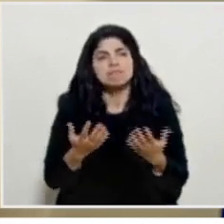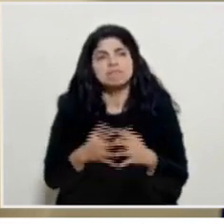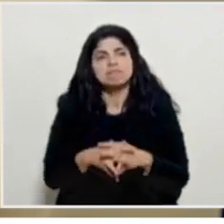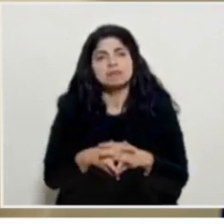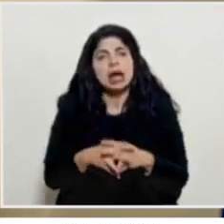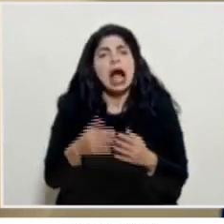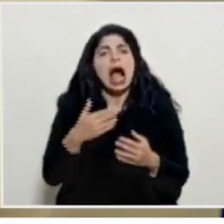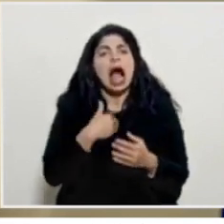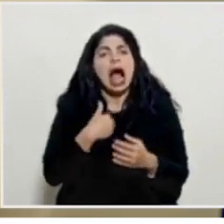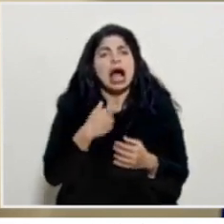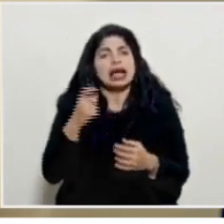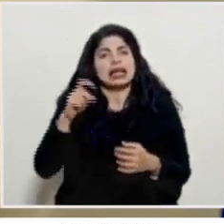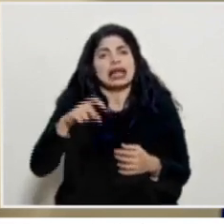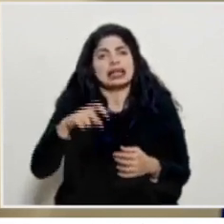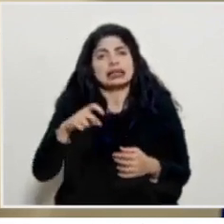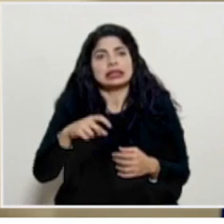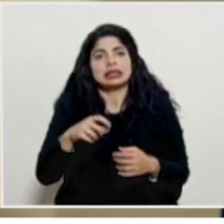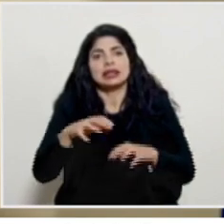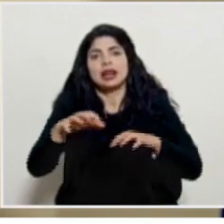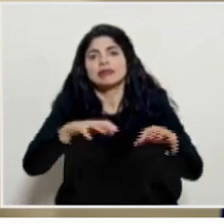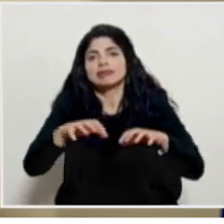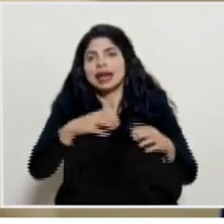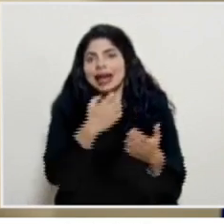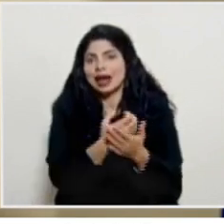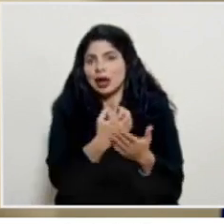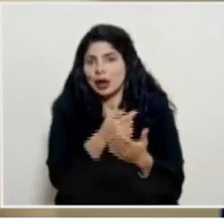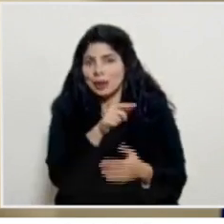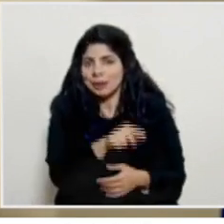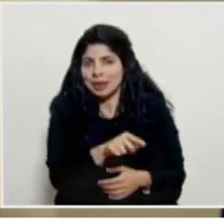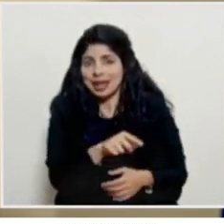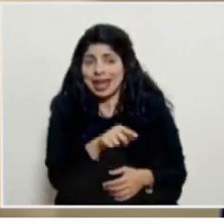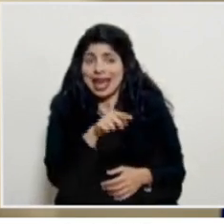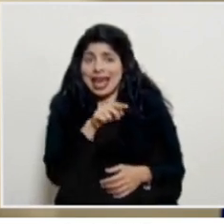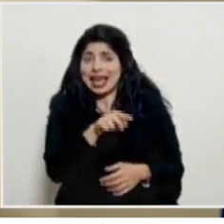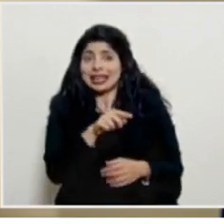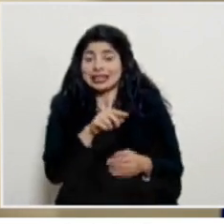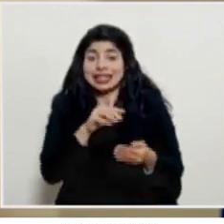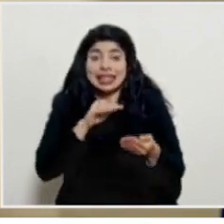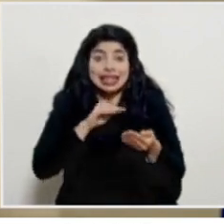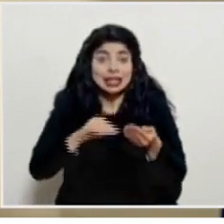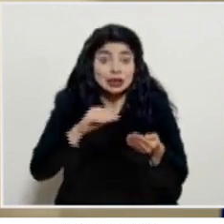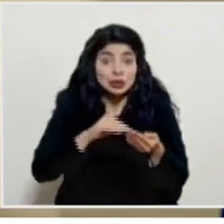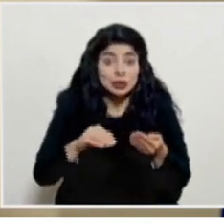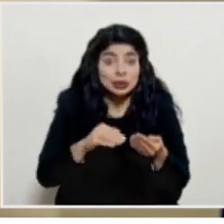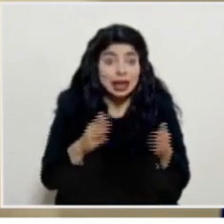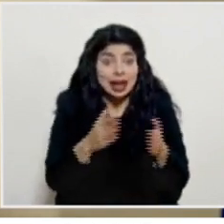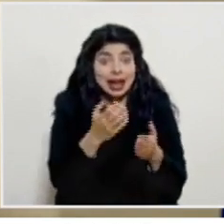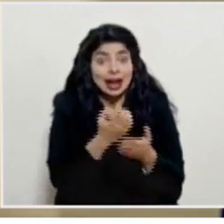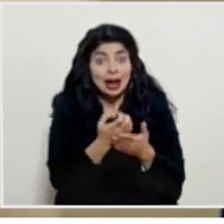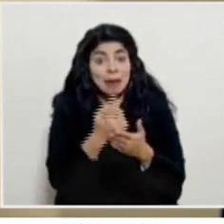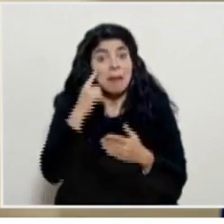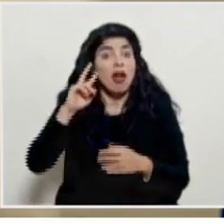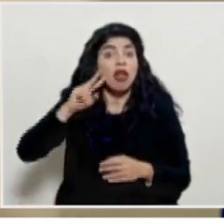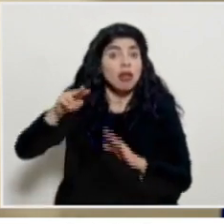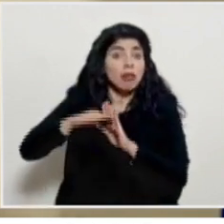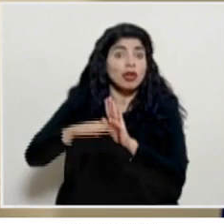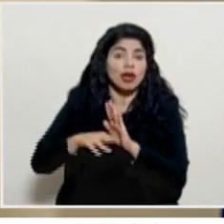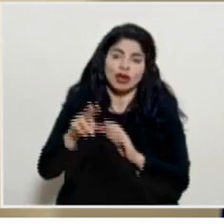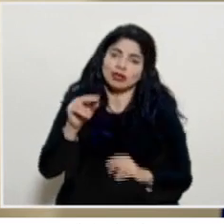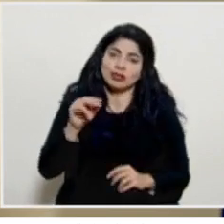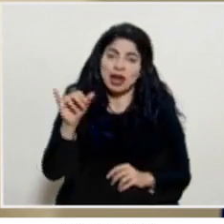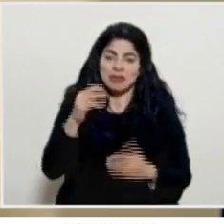pues necesidad también de activación económica y hemos dicho que eso no es una excusa para dejar de aplicar protocolos que como lo dijo